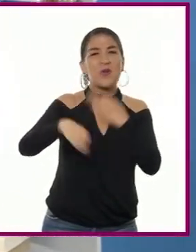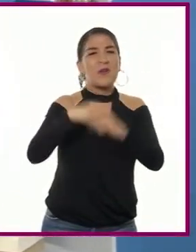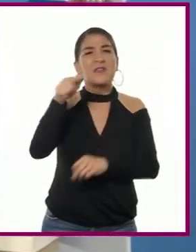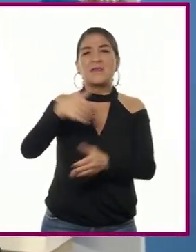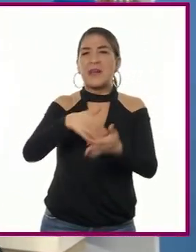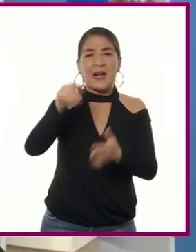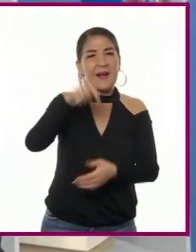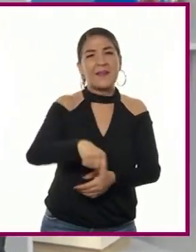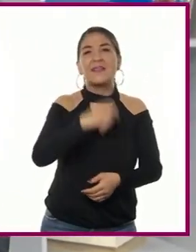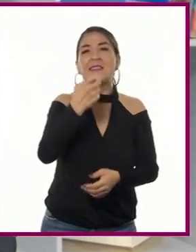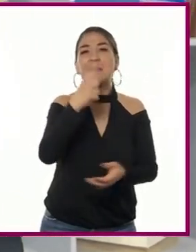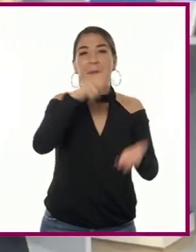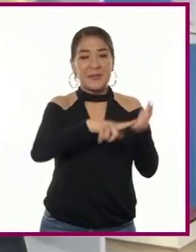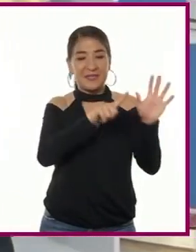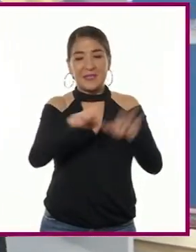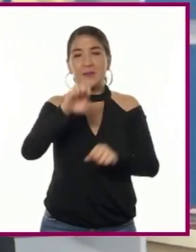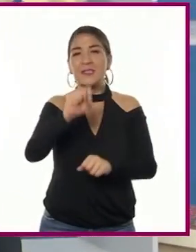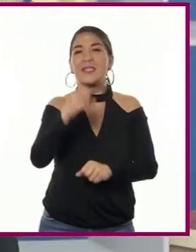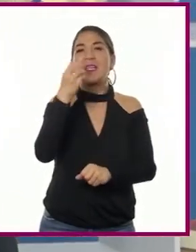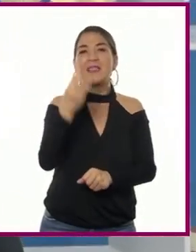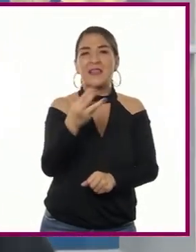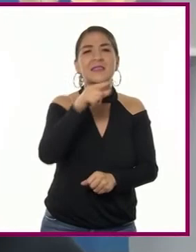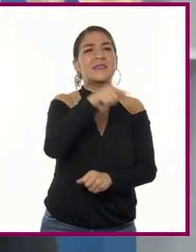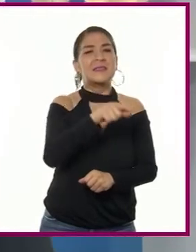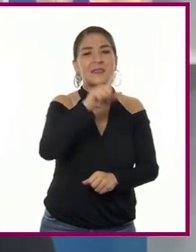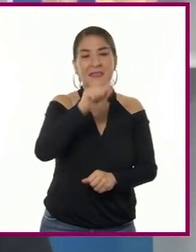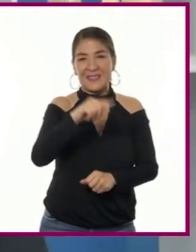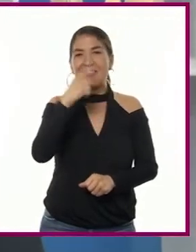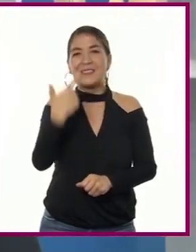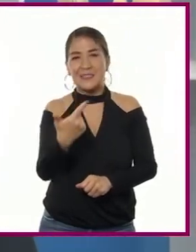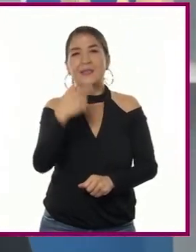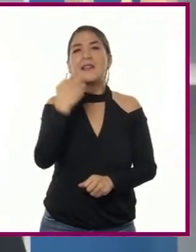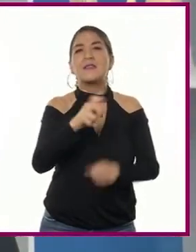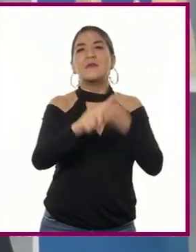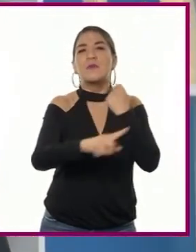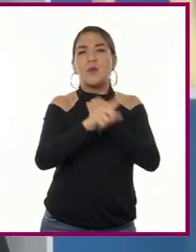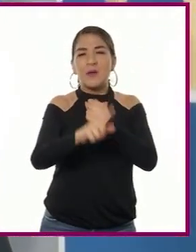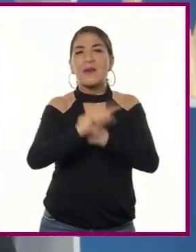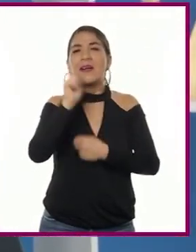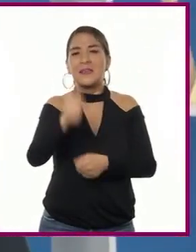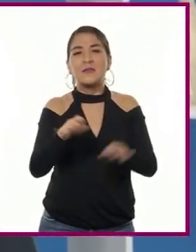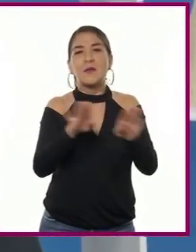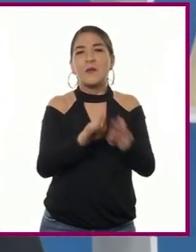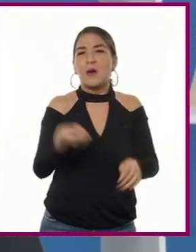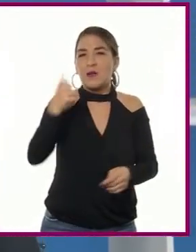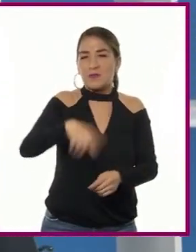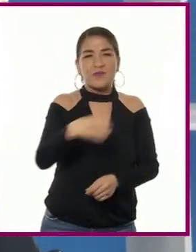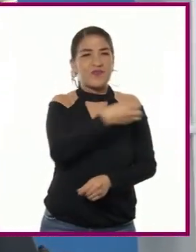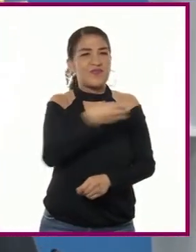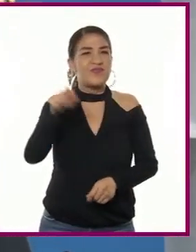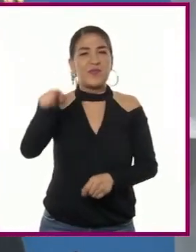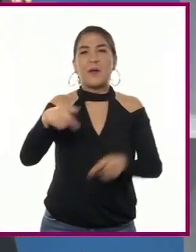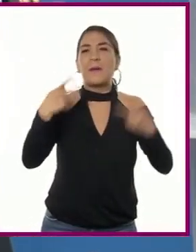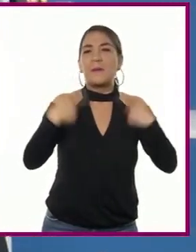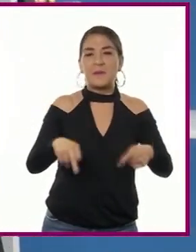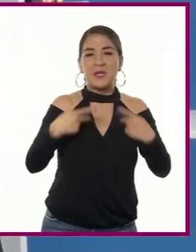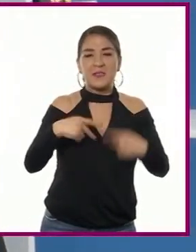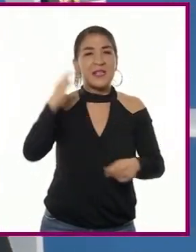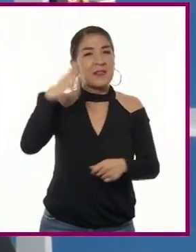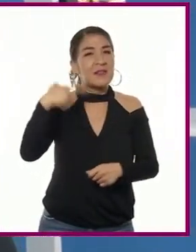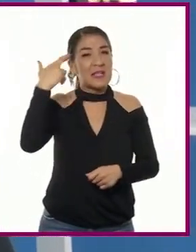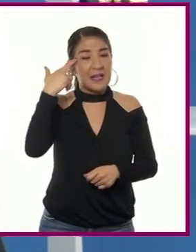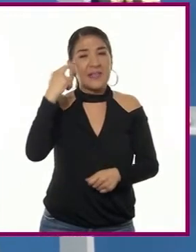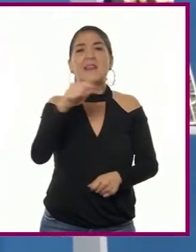el año de 1767. La razón fue la gran autonomía que esa orden tenía frente al monarca. Dicha